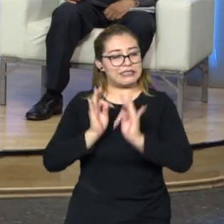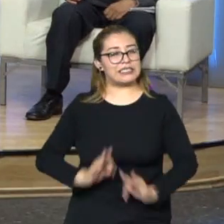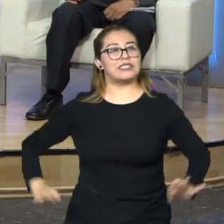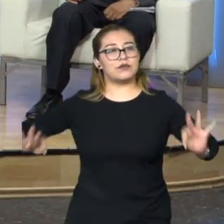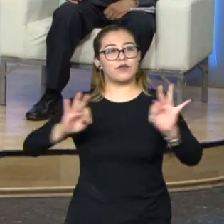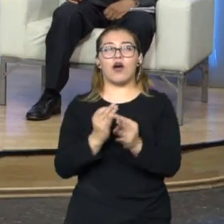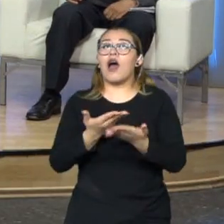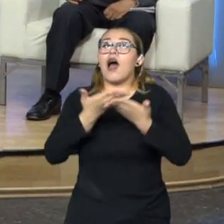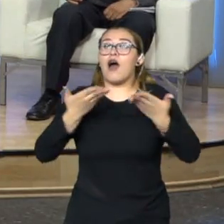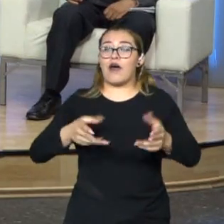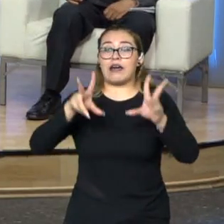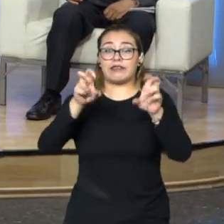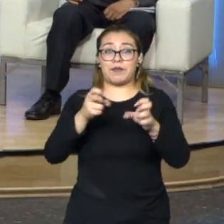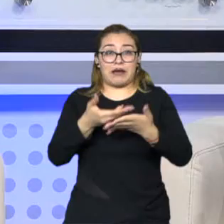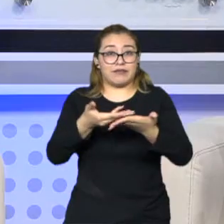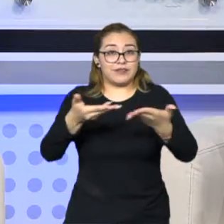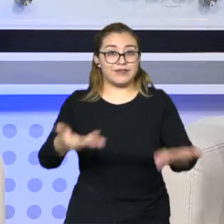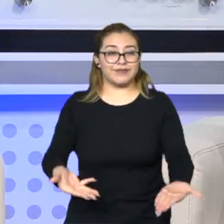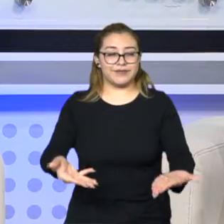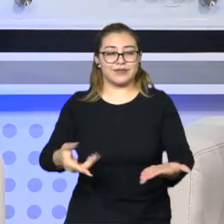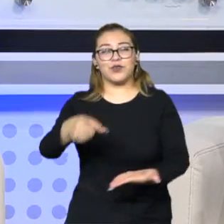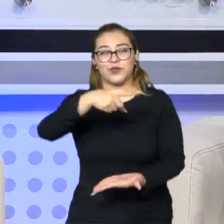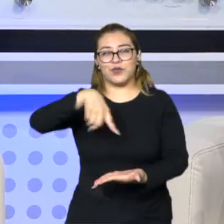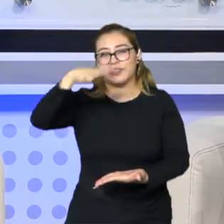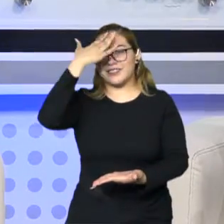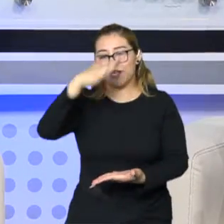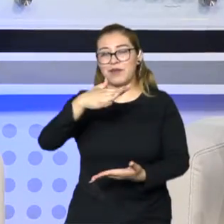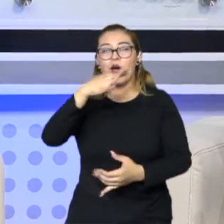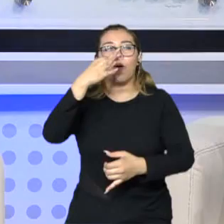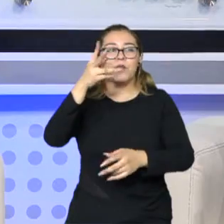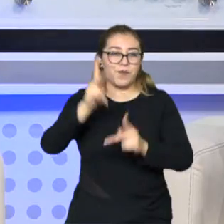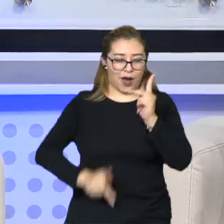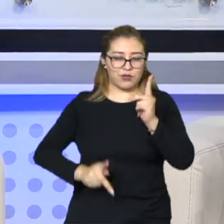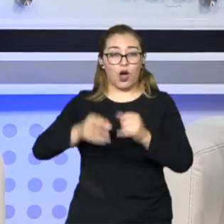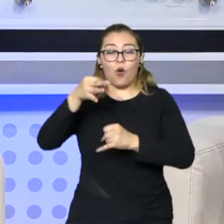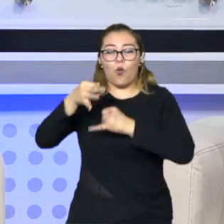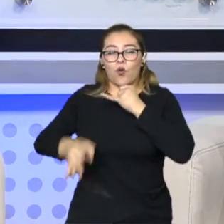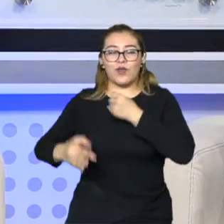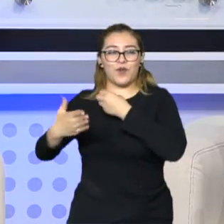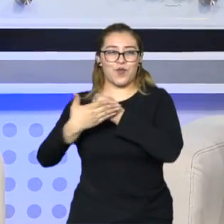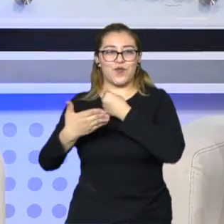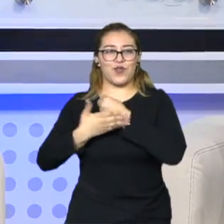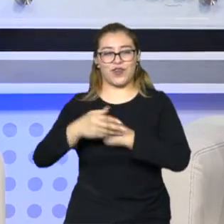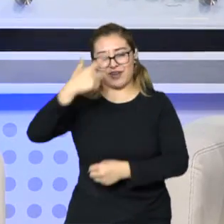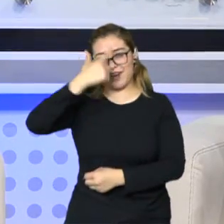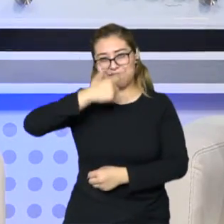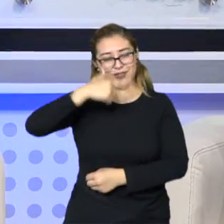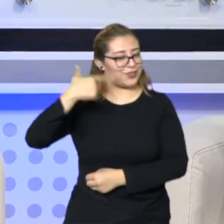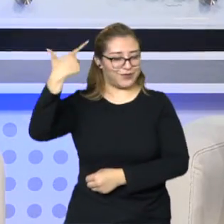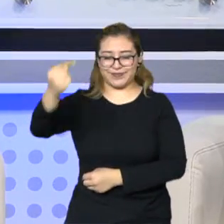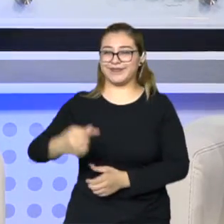tema aquí, vamos a una pausa, llegamos a la recta final de Código 7, esta noche, no se vaya.